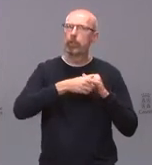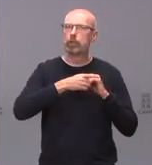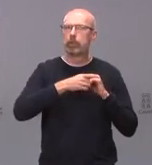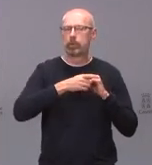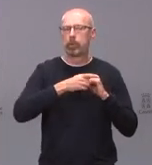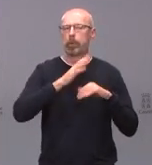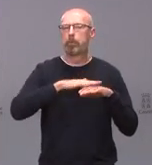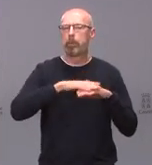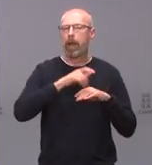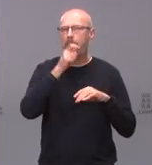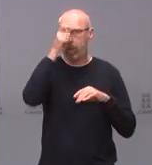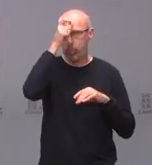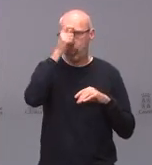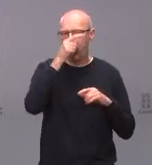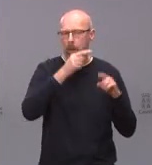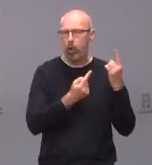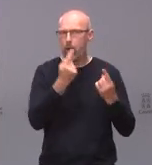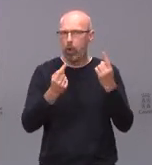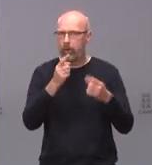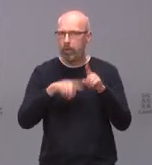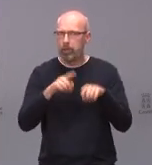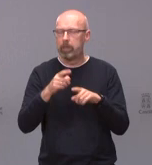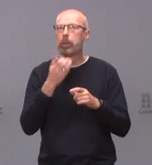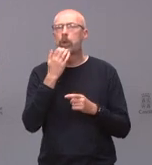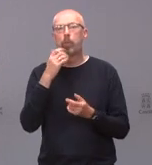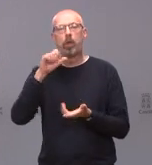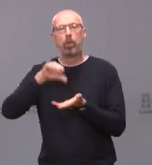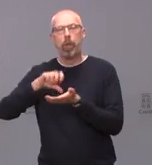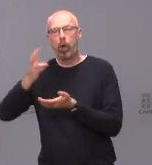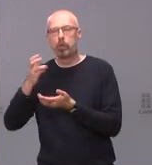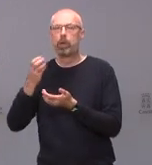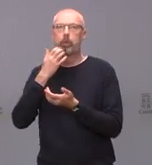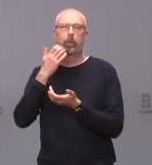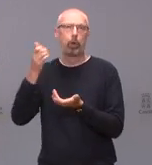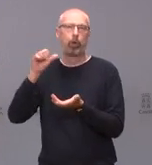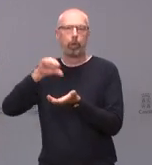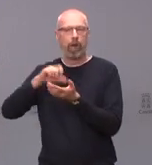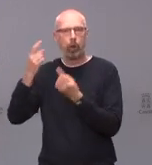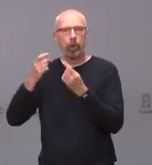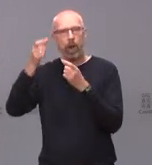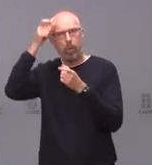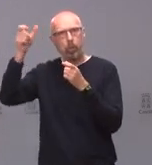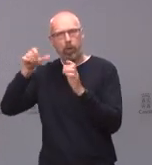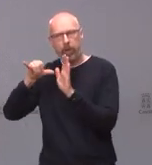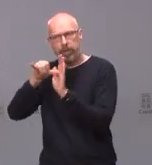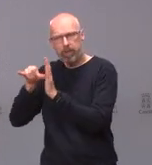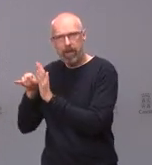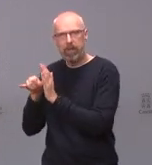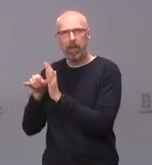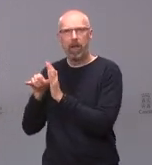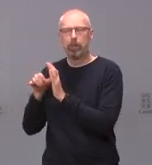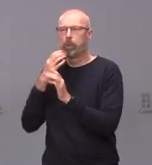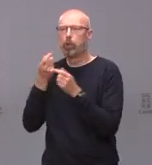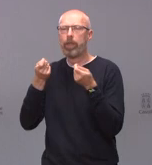con esta movilidad que hay en Castilla y León en ciudades pues que tienen muchos pueblos cerca muchos pueblos conectados cerrar los bares o los